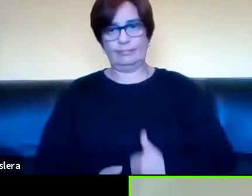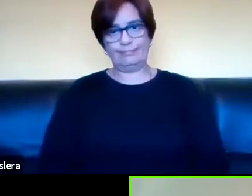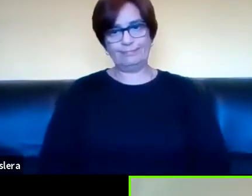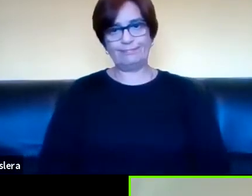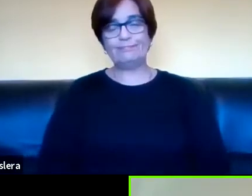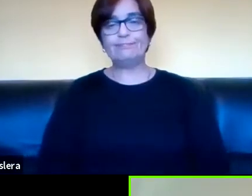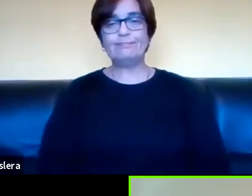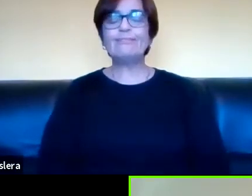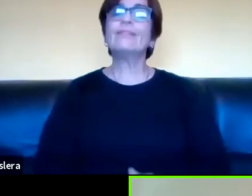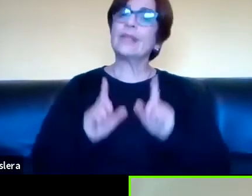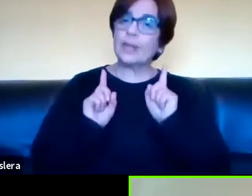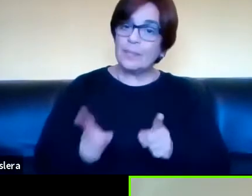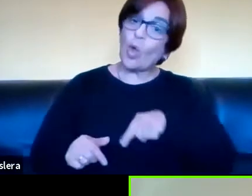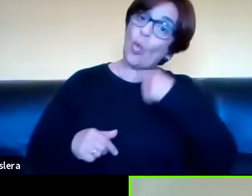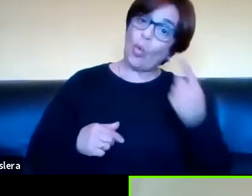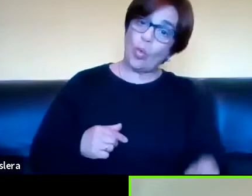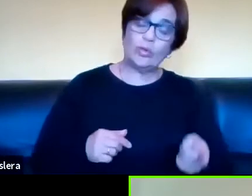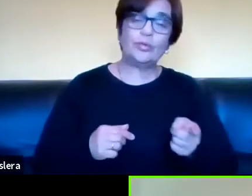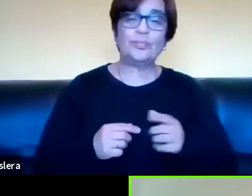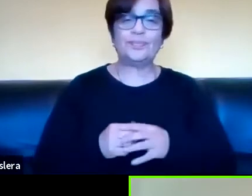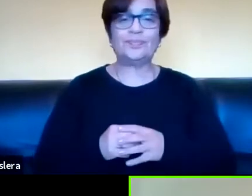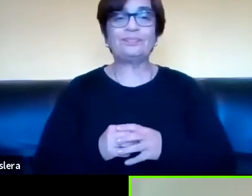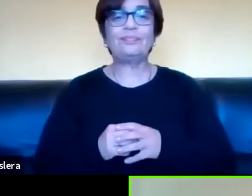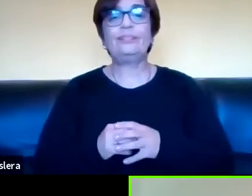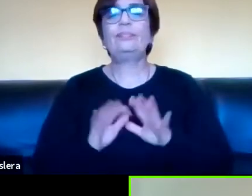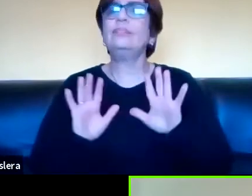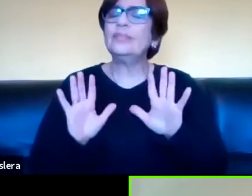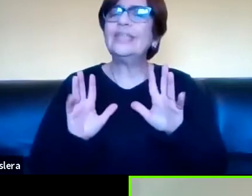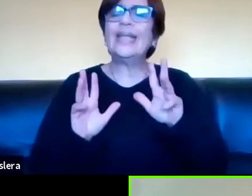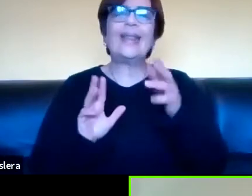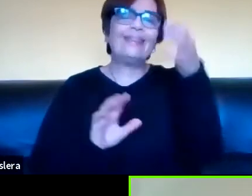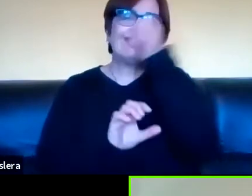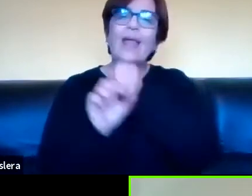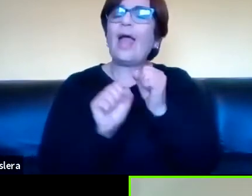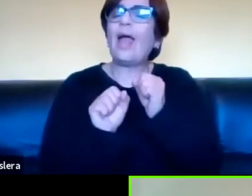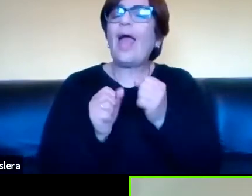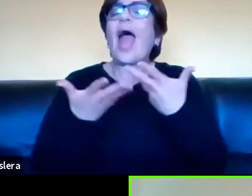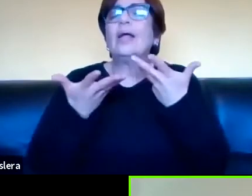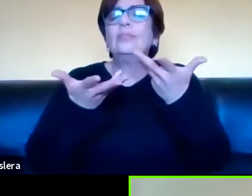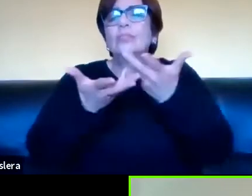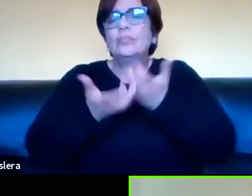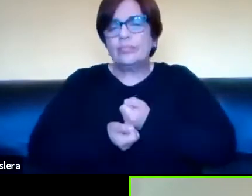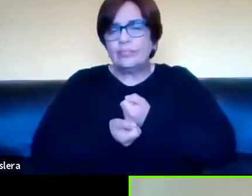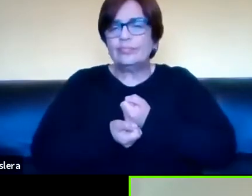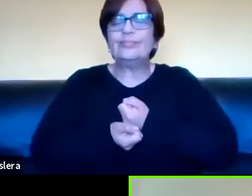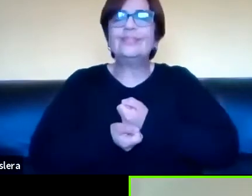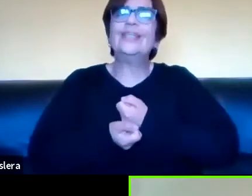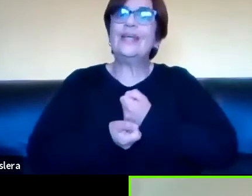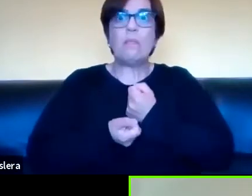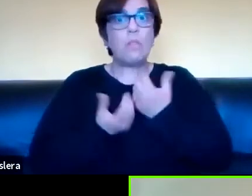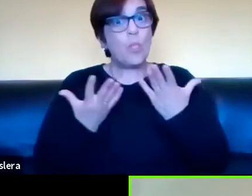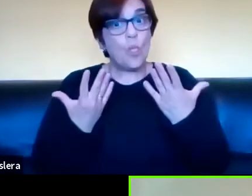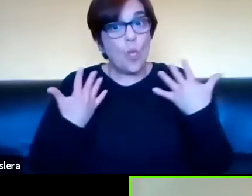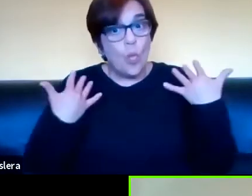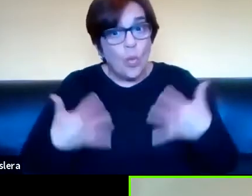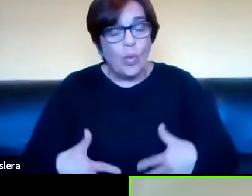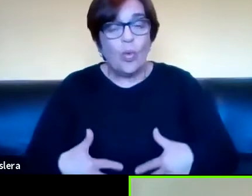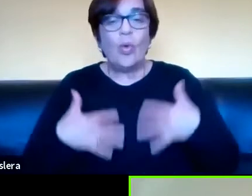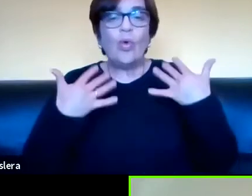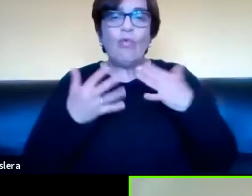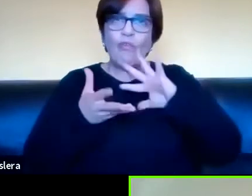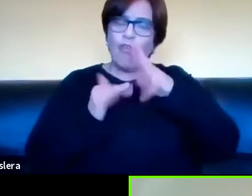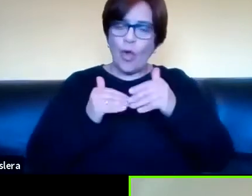y otra cosa que hace esta tecnología es promover de forma muy fuerte los niveles